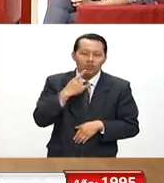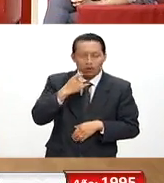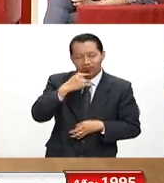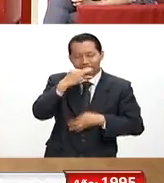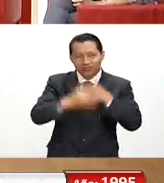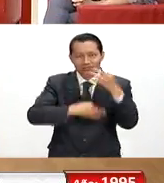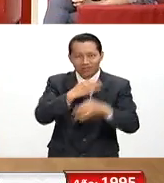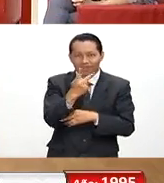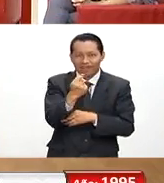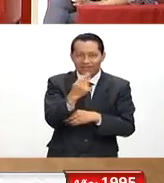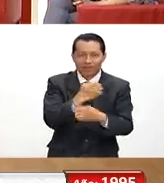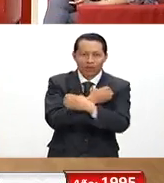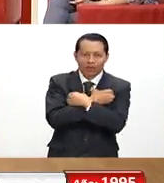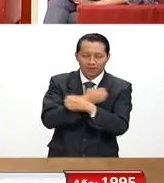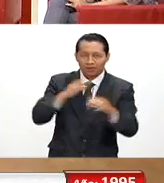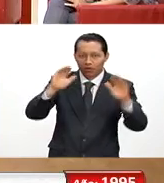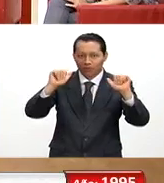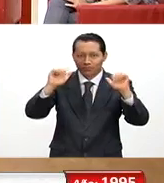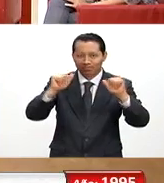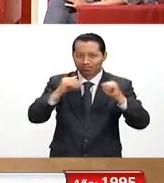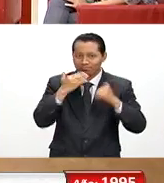Televisión Educativa Pásenla bien, hasta luego